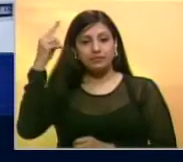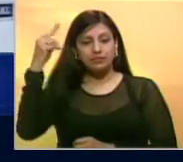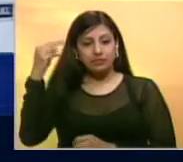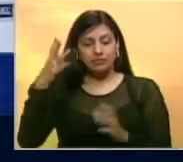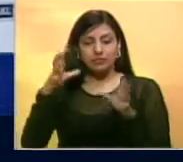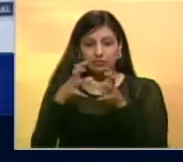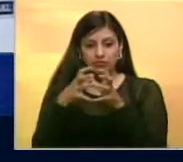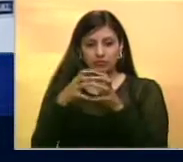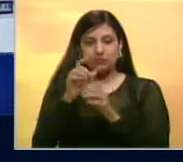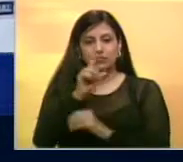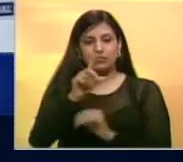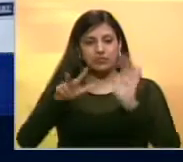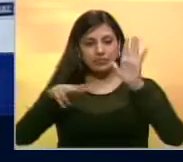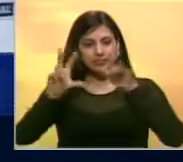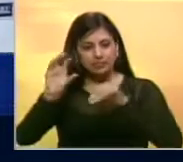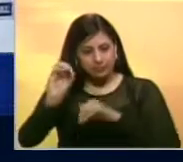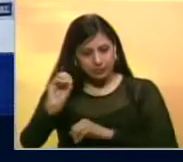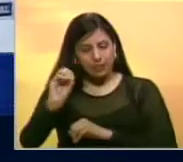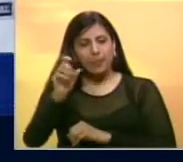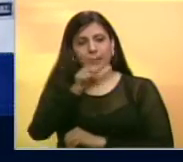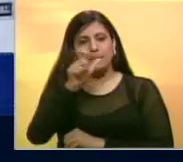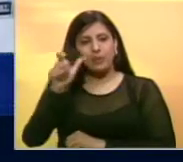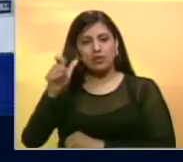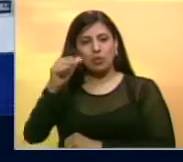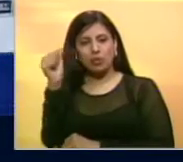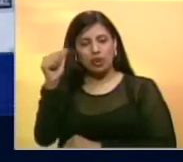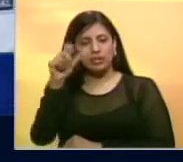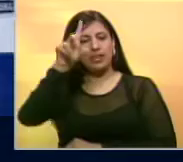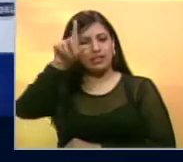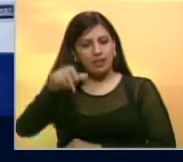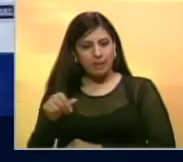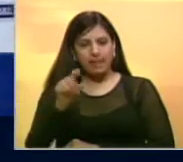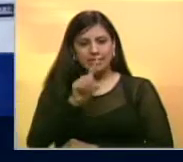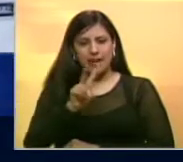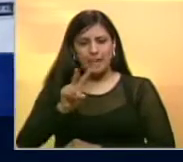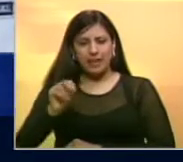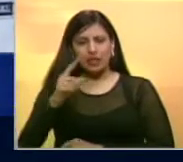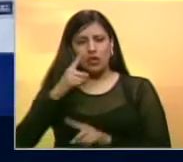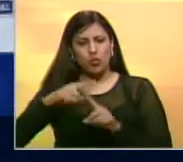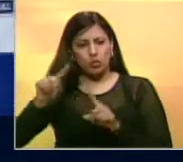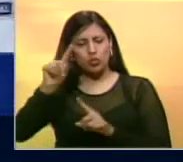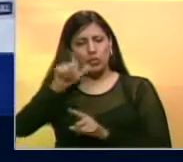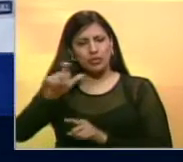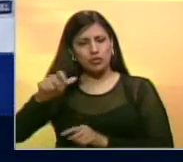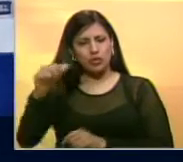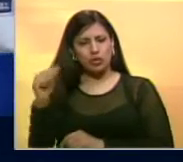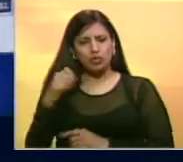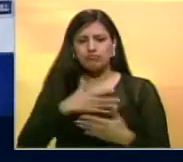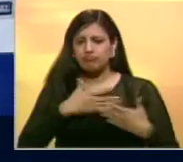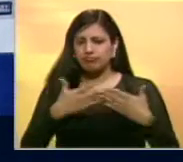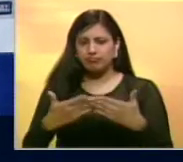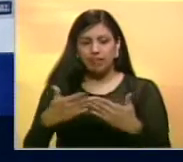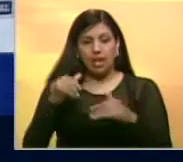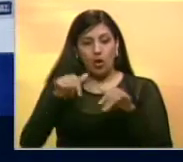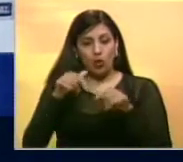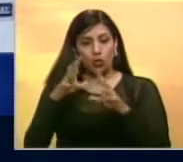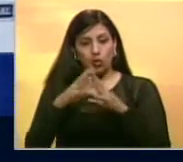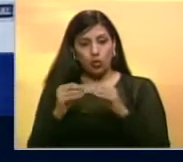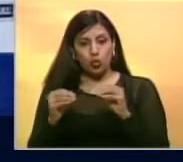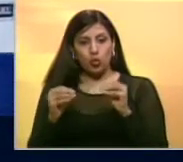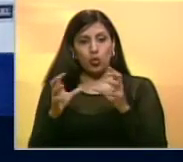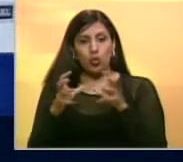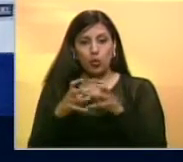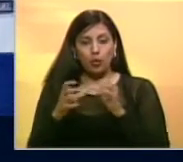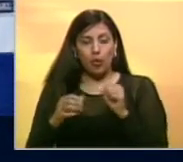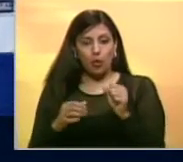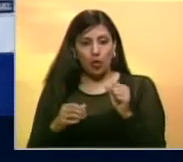funcionarios policiales igualmente con el apoyo a la coordinación de Ureña también con 120 funcionarios policiales y presto ya regresó todo el